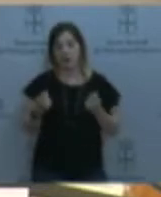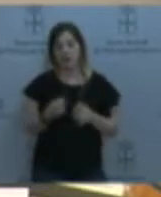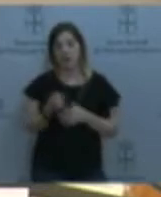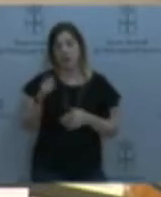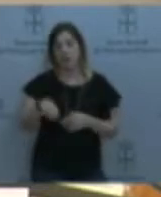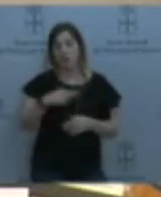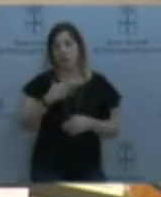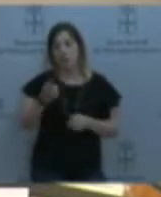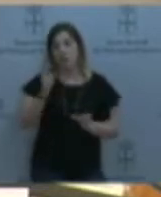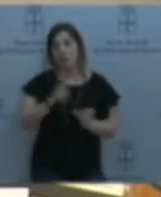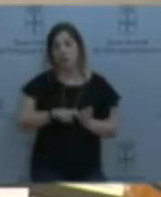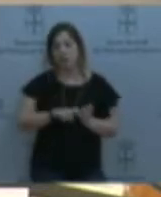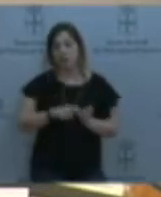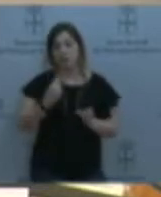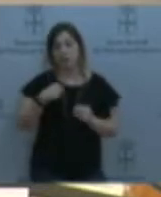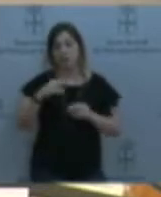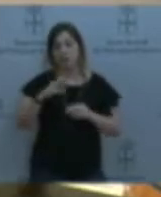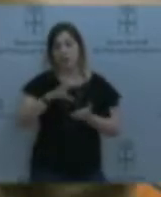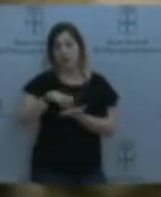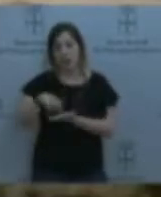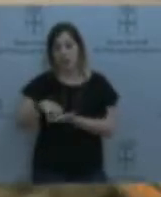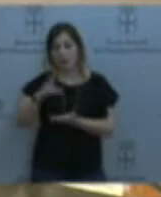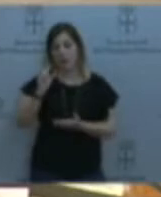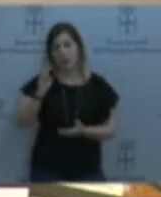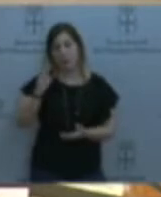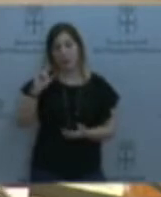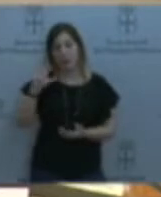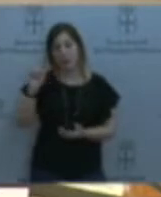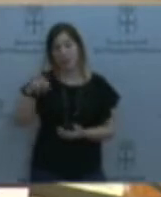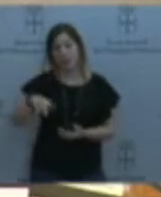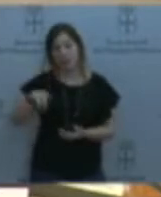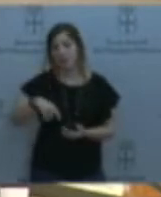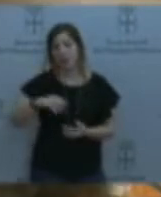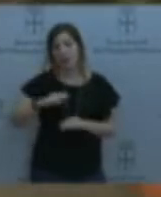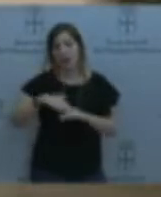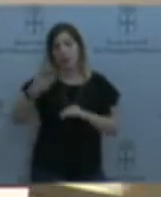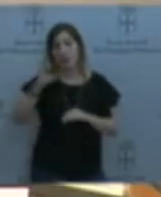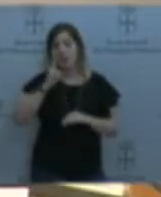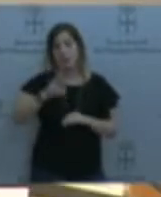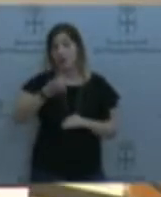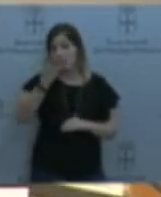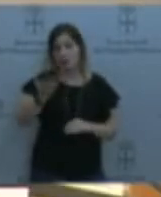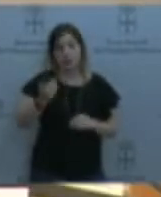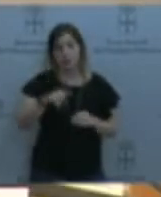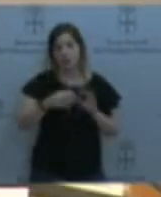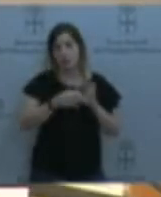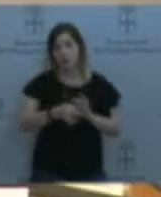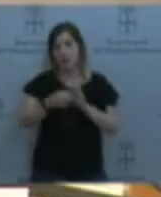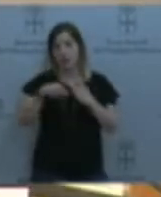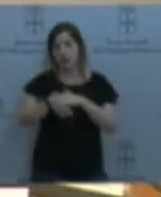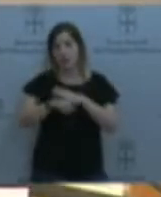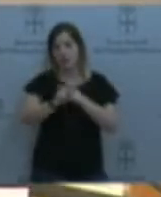Campillín y también en las afueras de Miraflores. Respecto a la gestión de personal, creo que también me preguntaría